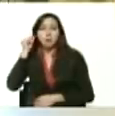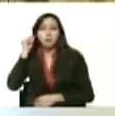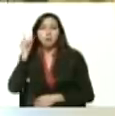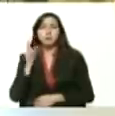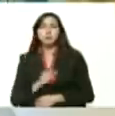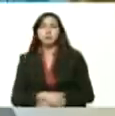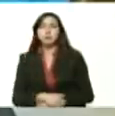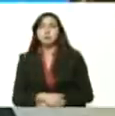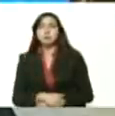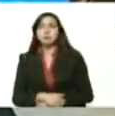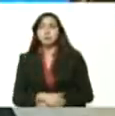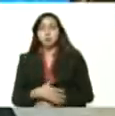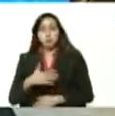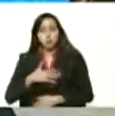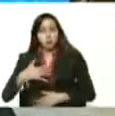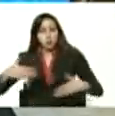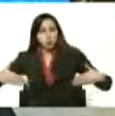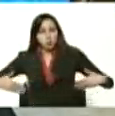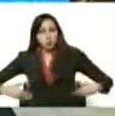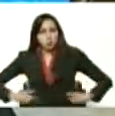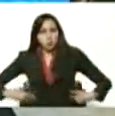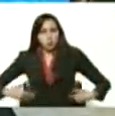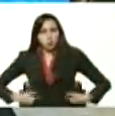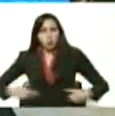Yo pongo un esfuerzo fundamental.